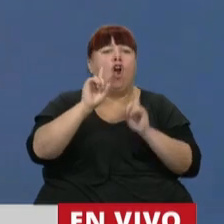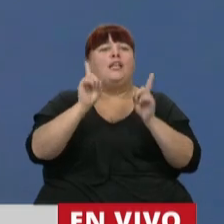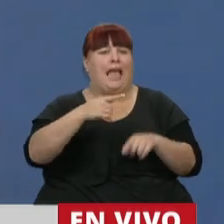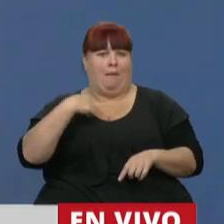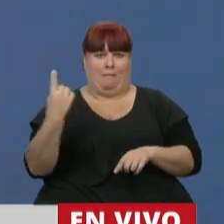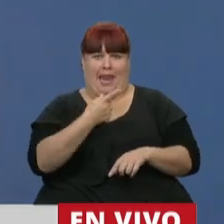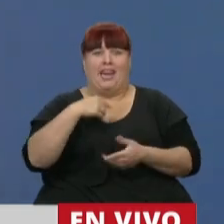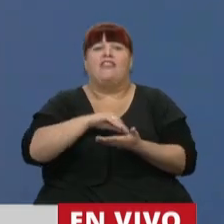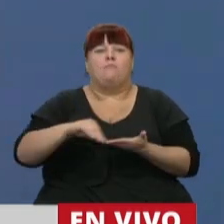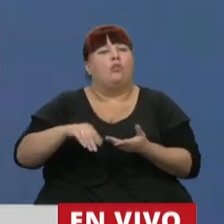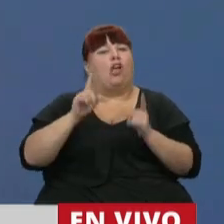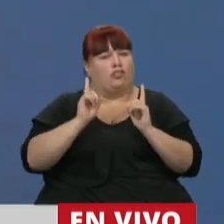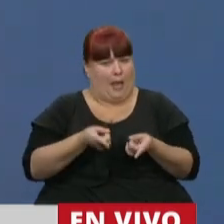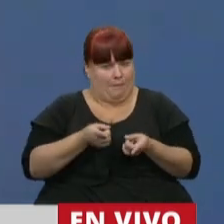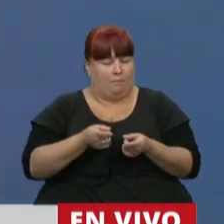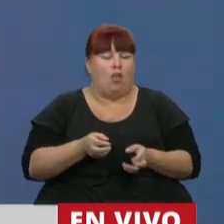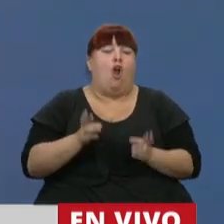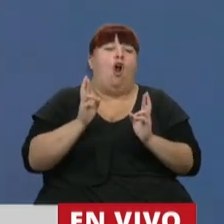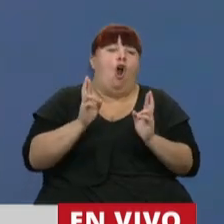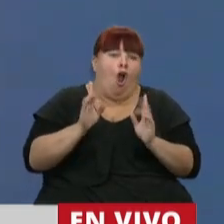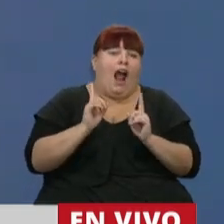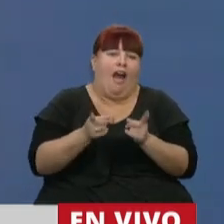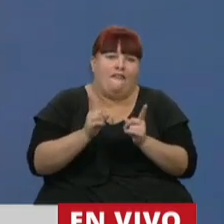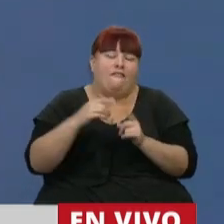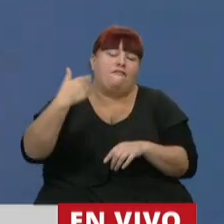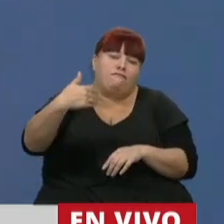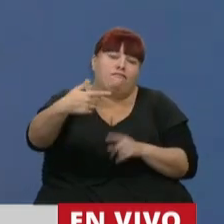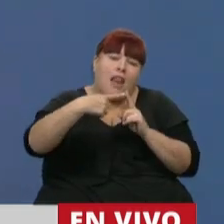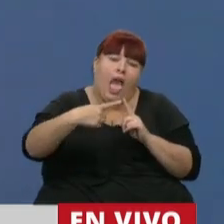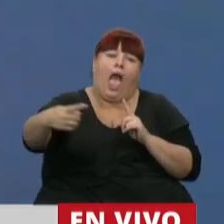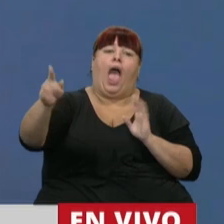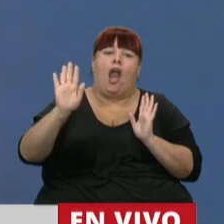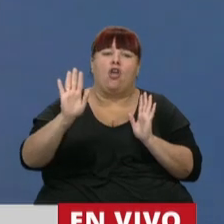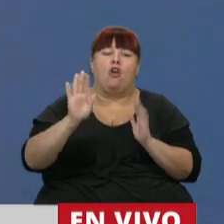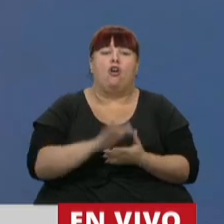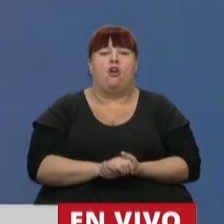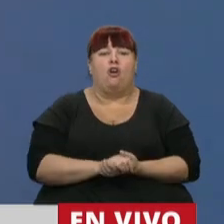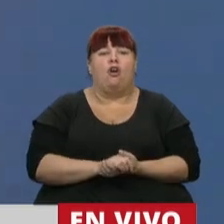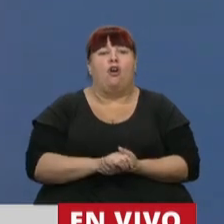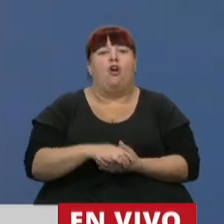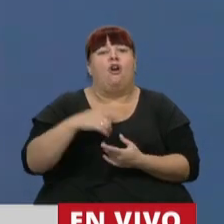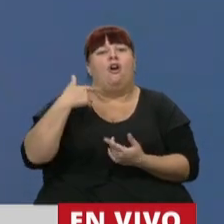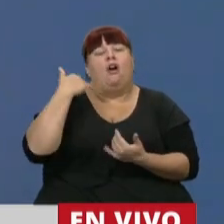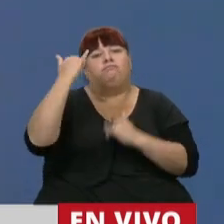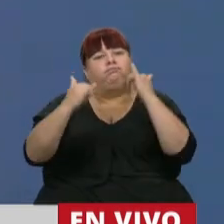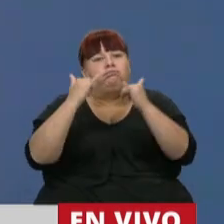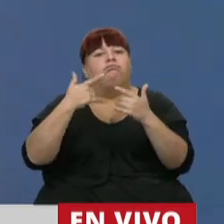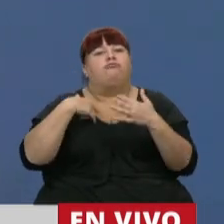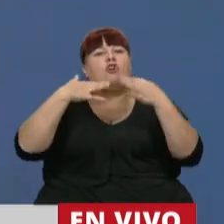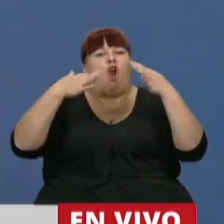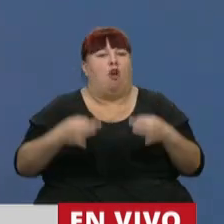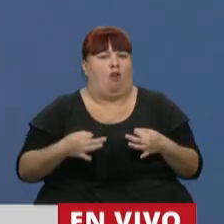a nosotros como legisladores. Ojalá podamos mantener en el tiempo las distintas manifestaciones de